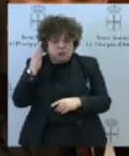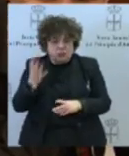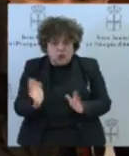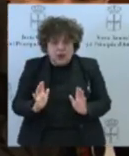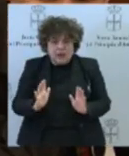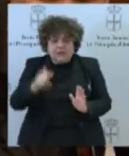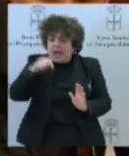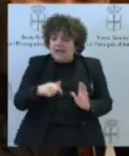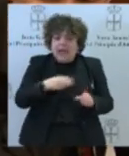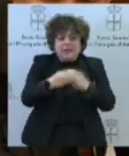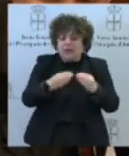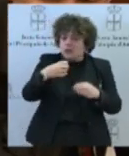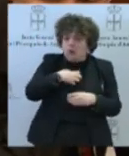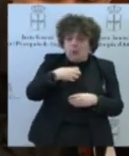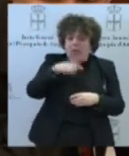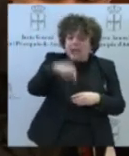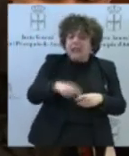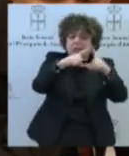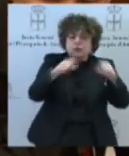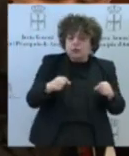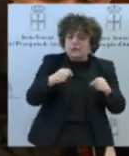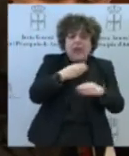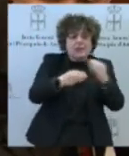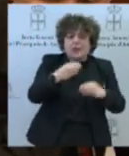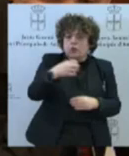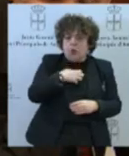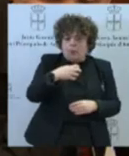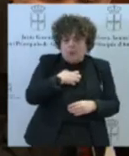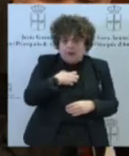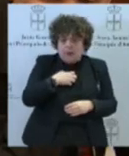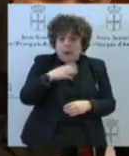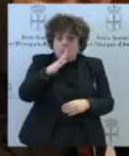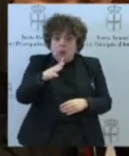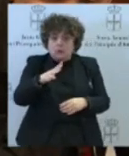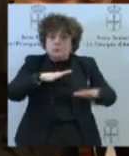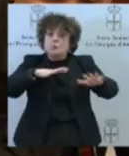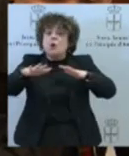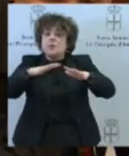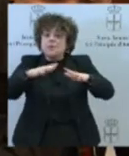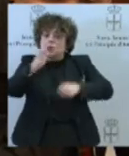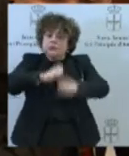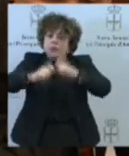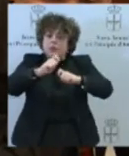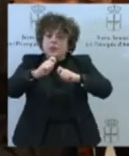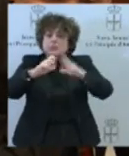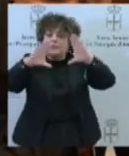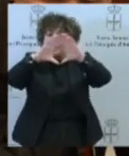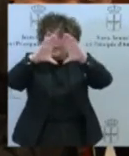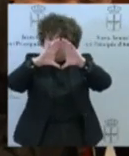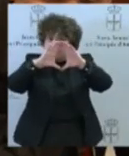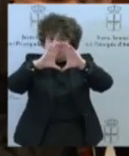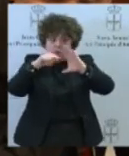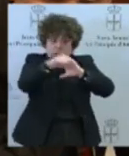feminista, señor consejero, como usted bien explicó anteriormente, ha conseguido que también ese trato de